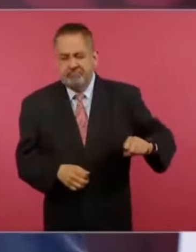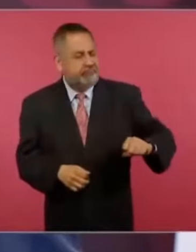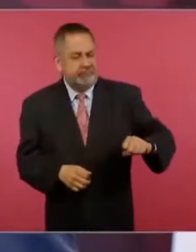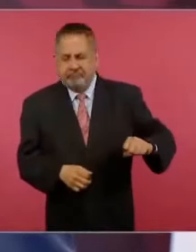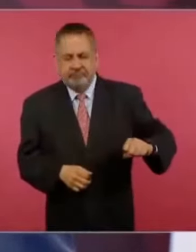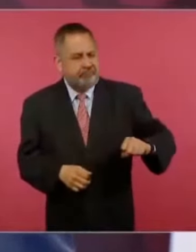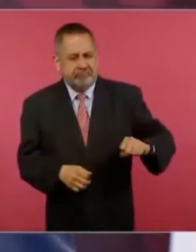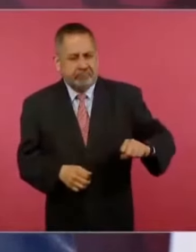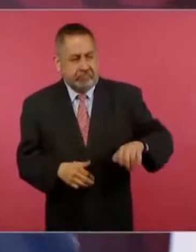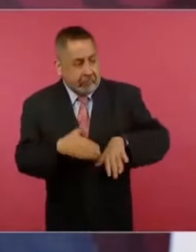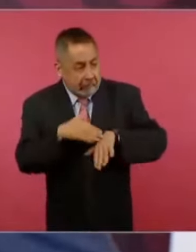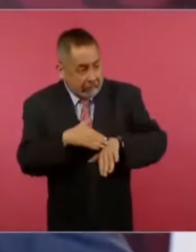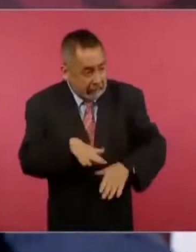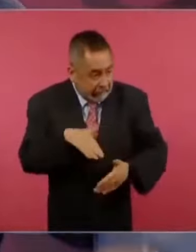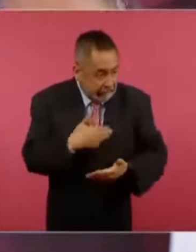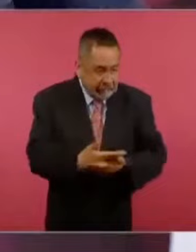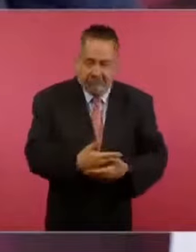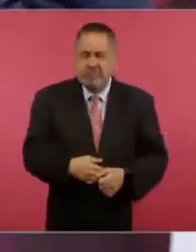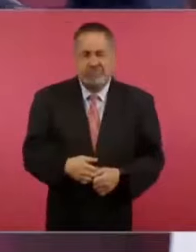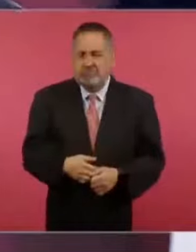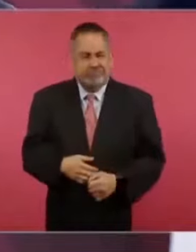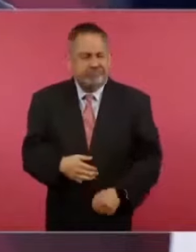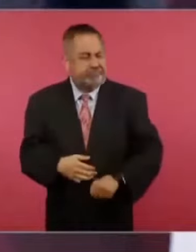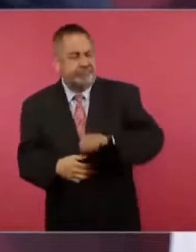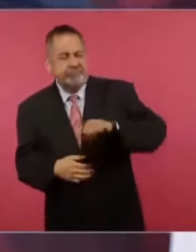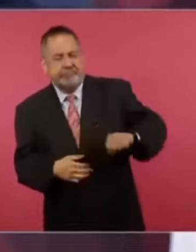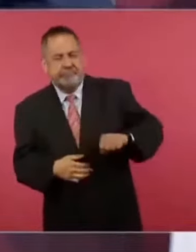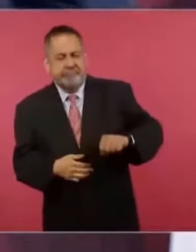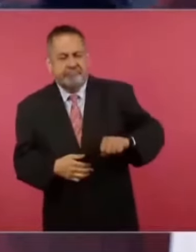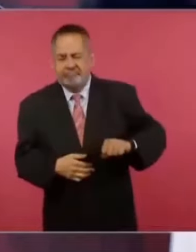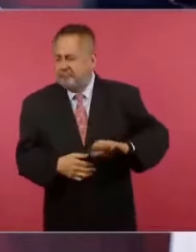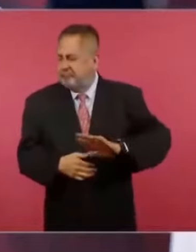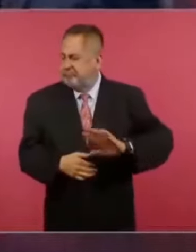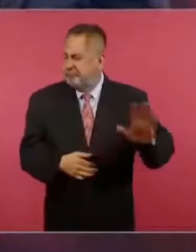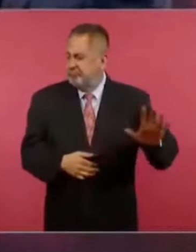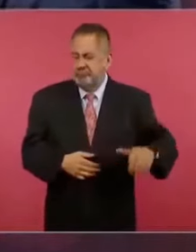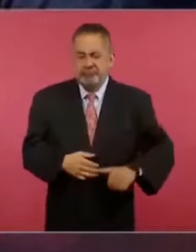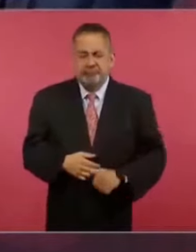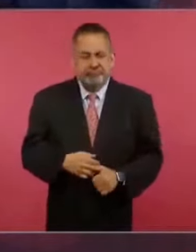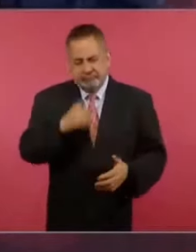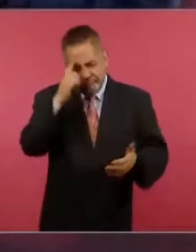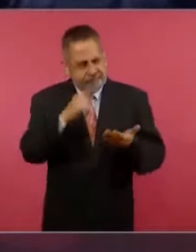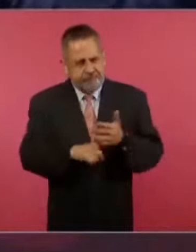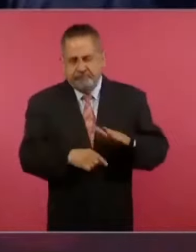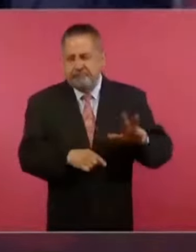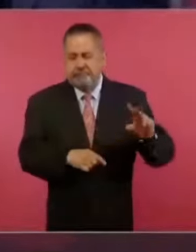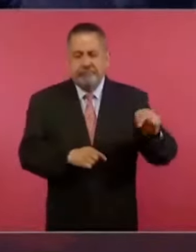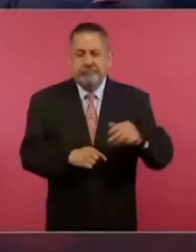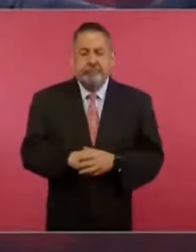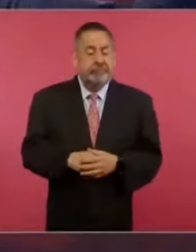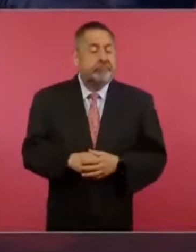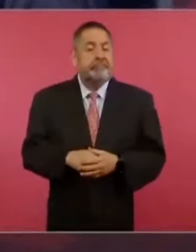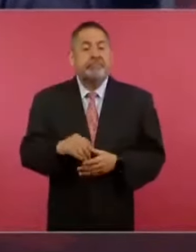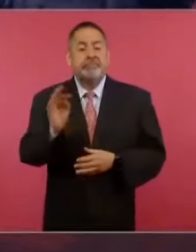No, ni podrán ser las más importantes